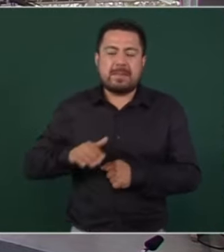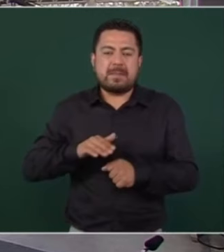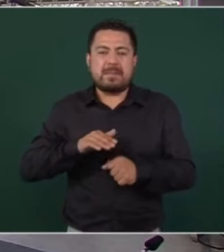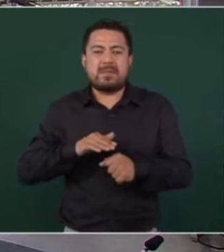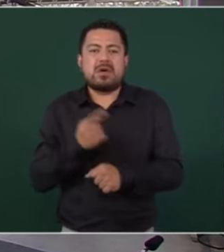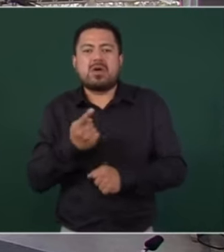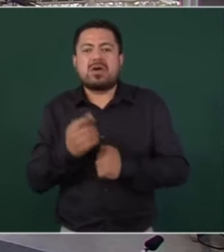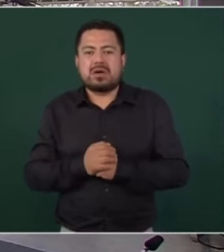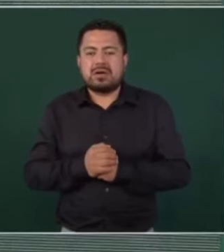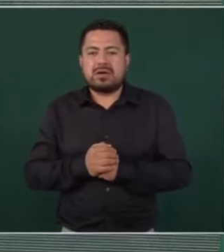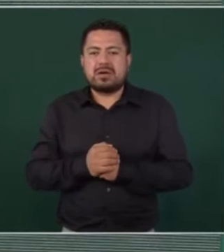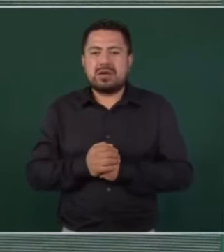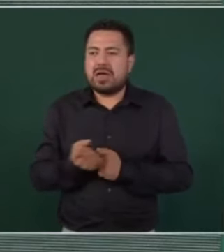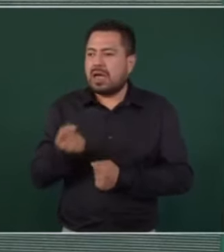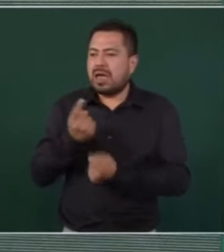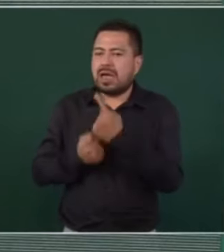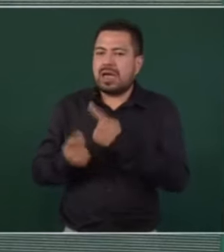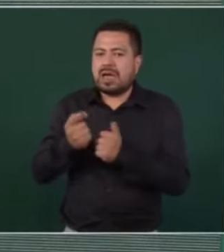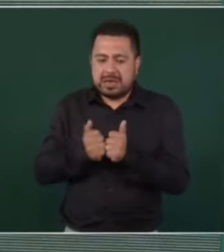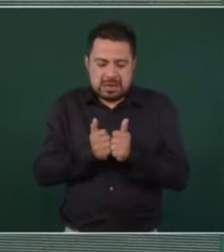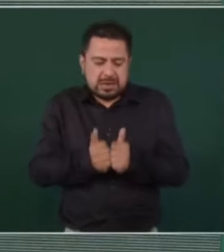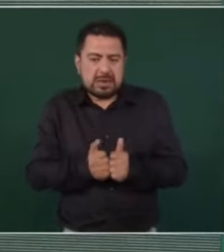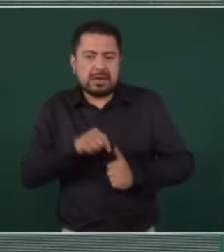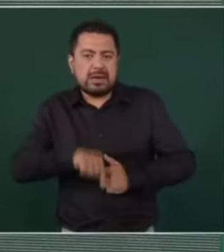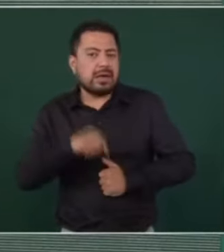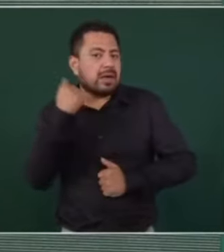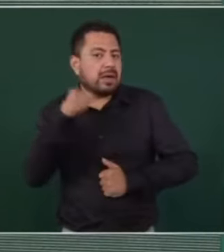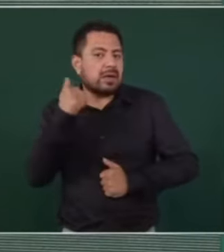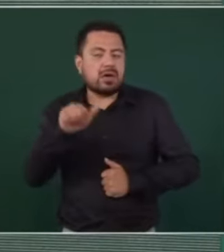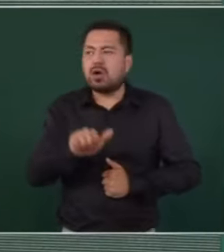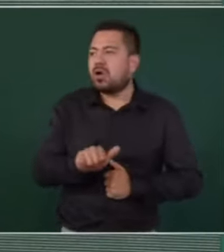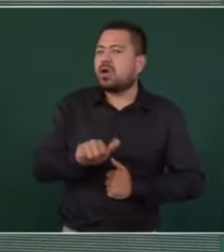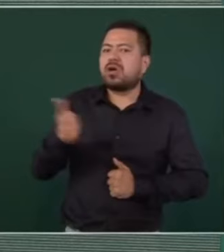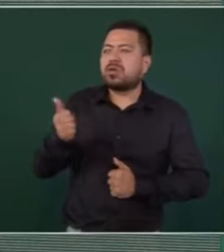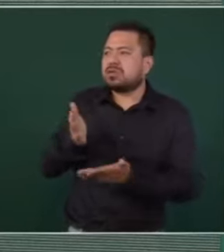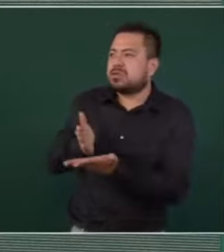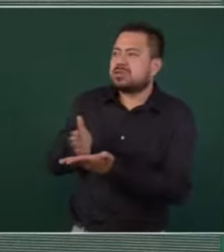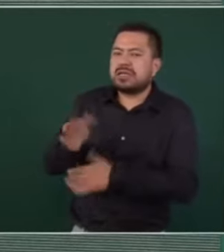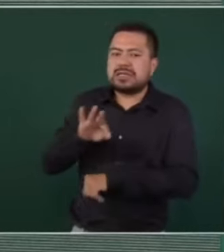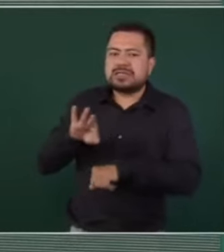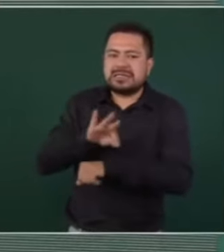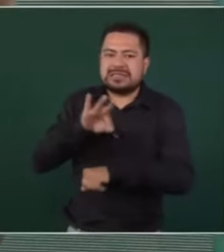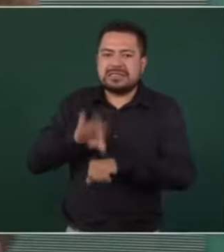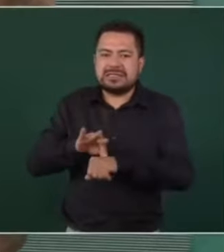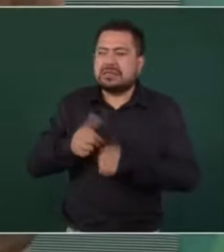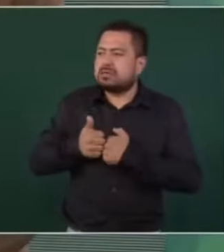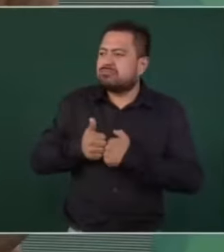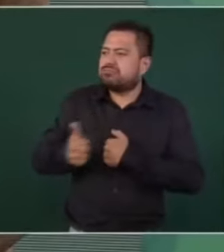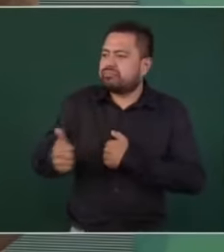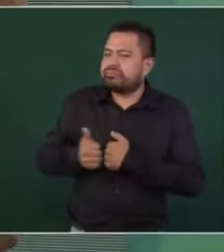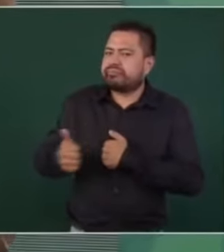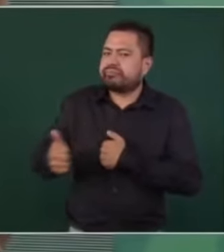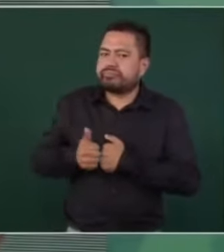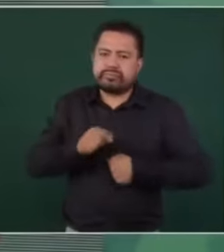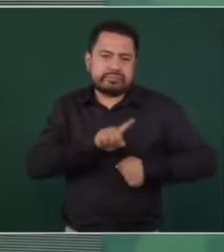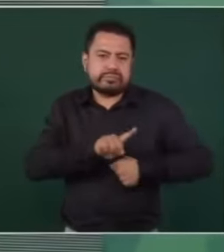algunos aquí en Acapulco, otros van a Chilpancingos, se trasladan todos